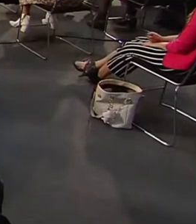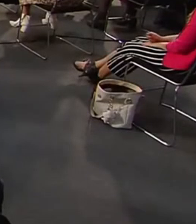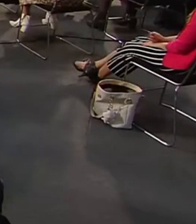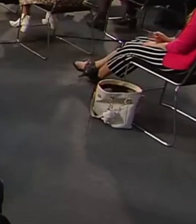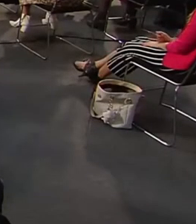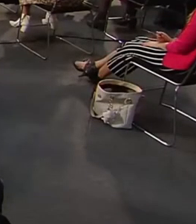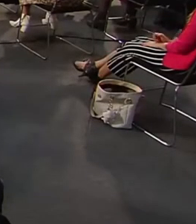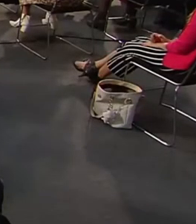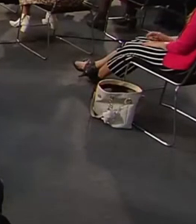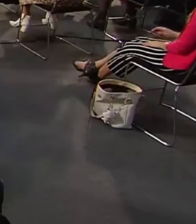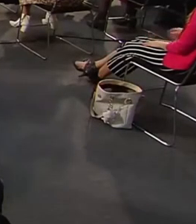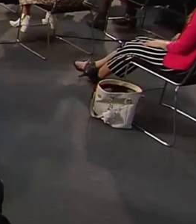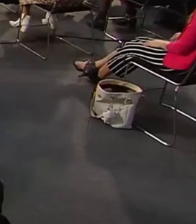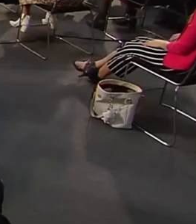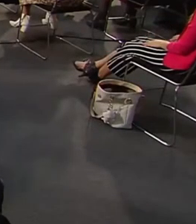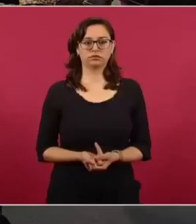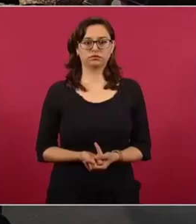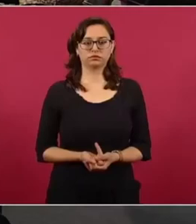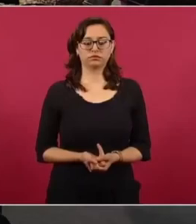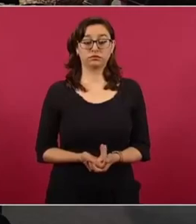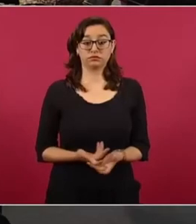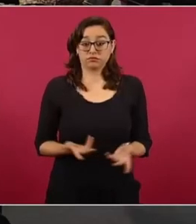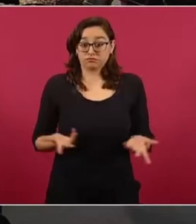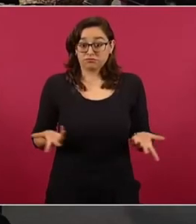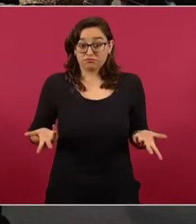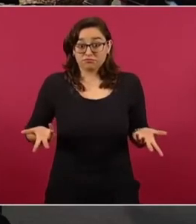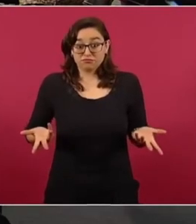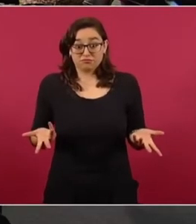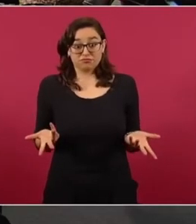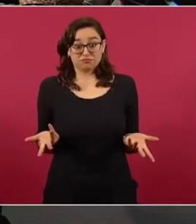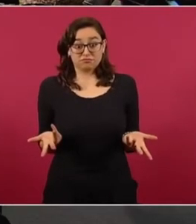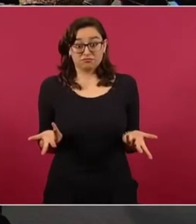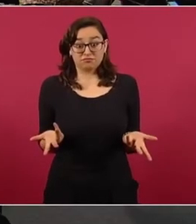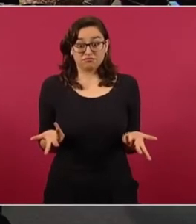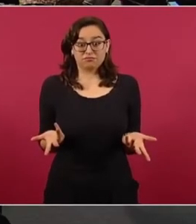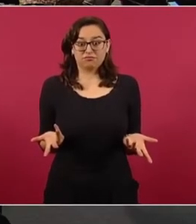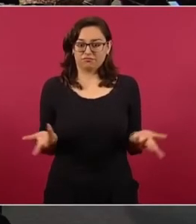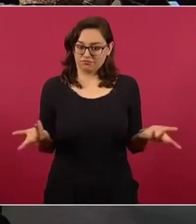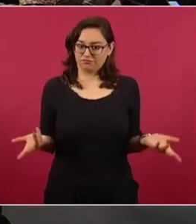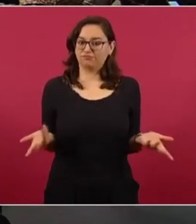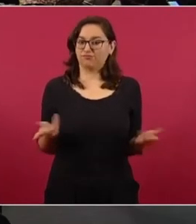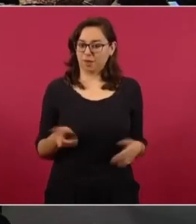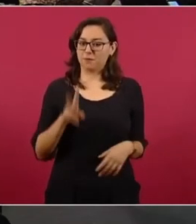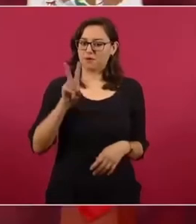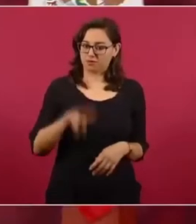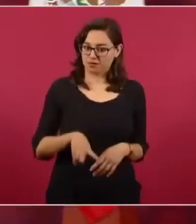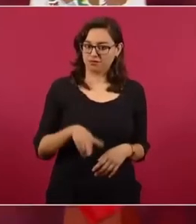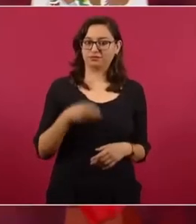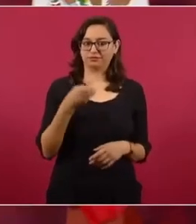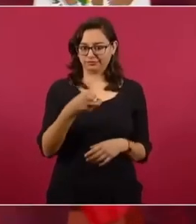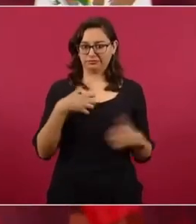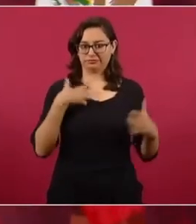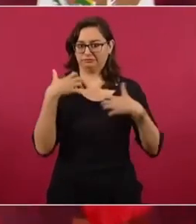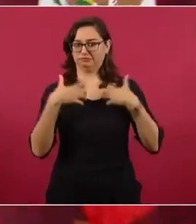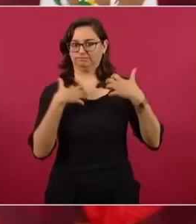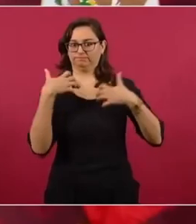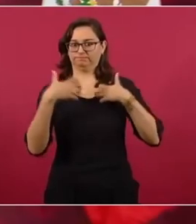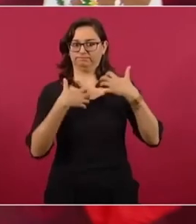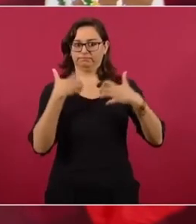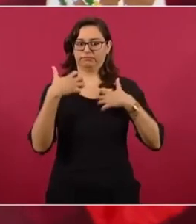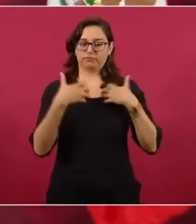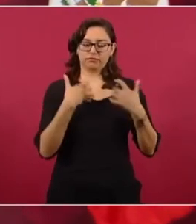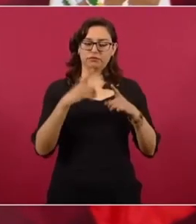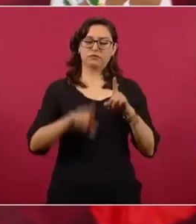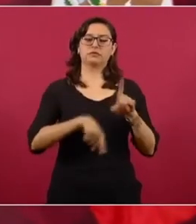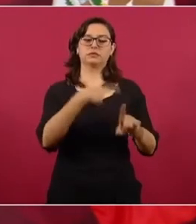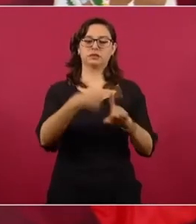Entonces, todo esto es lo que está en el fondo, más Claudio